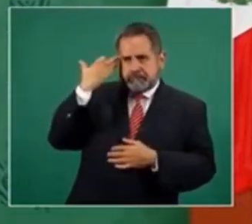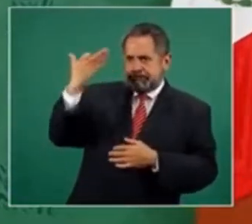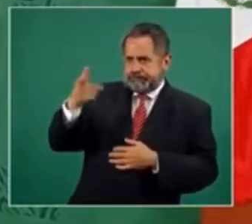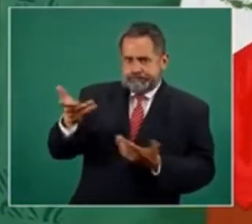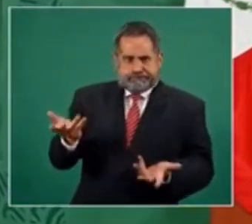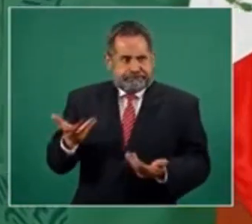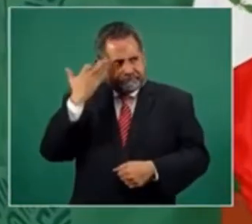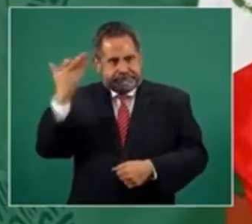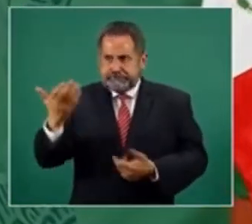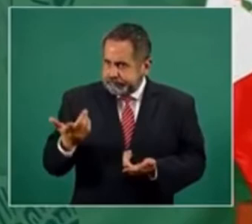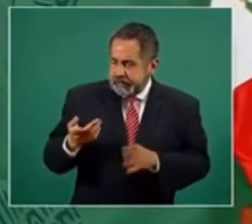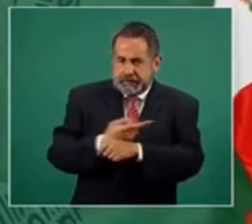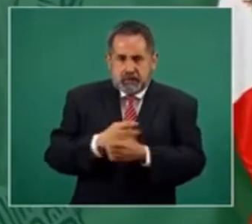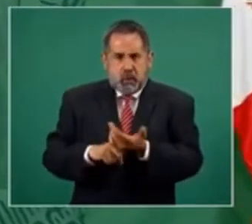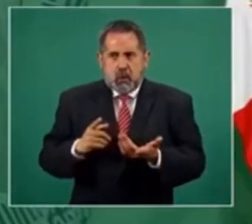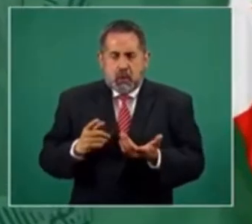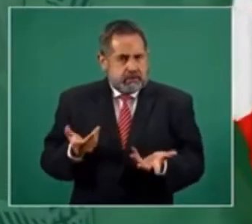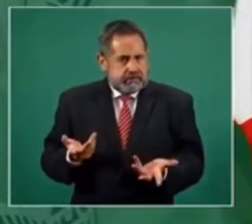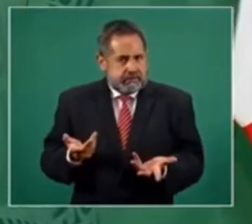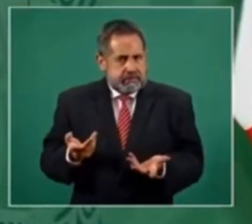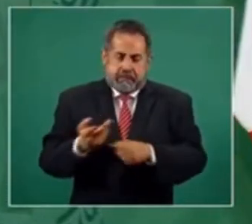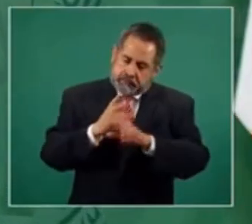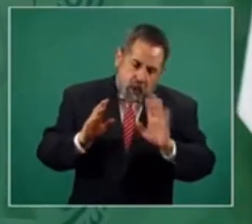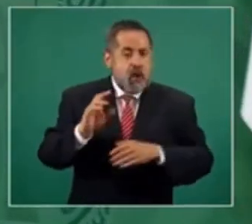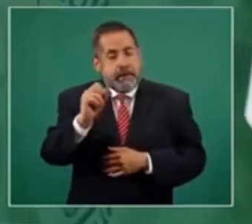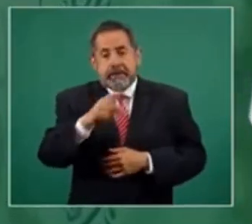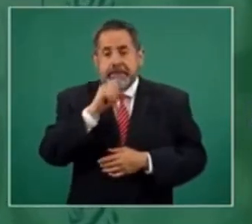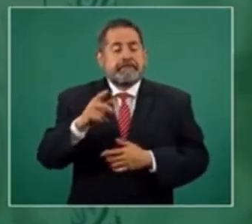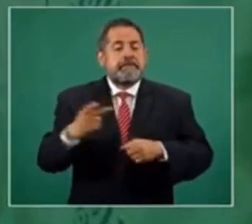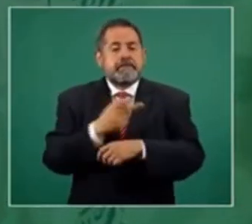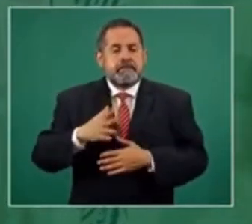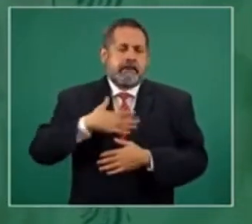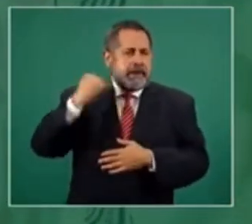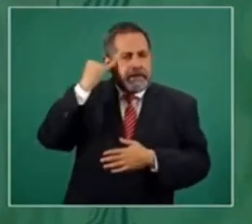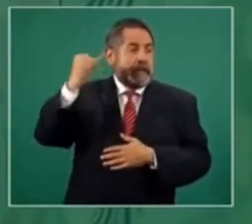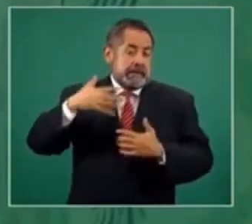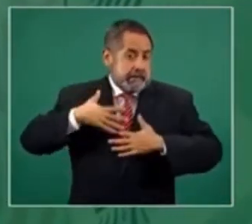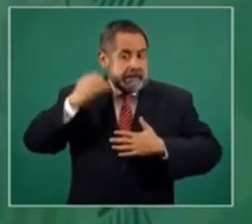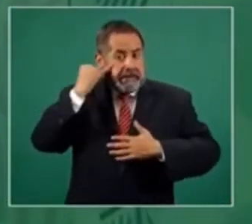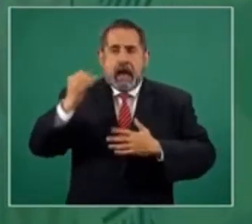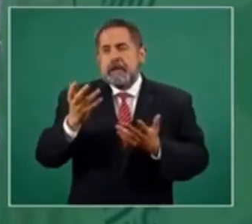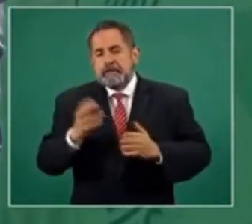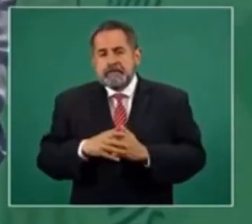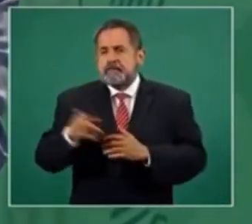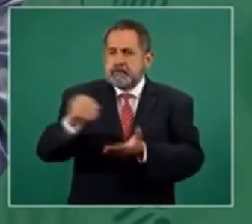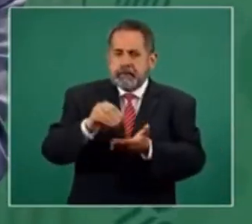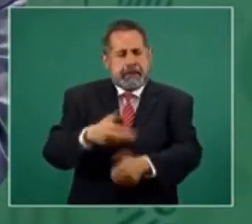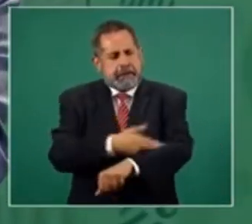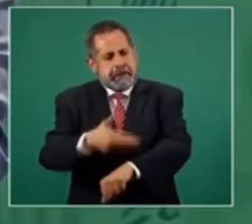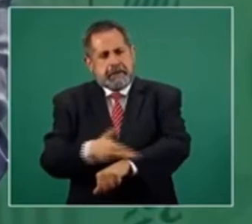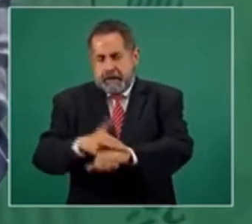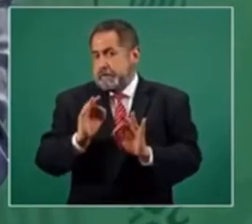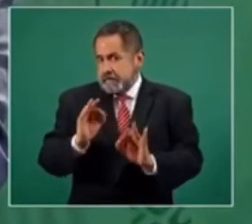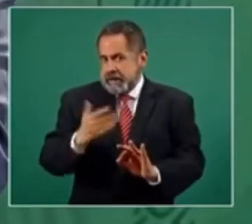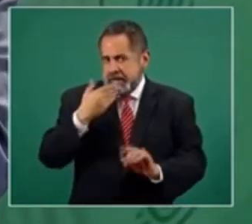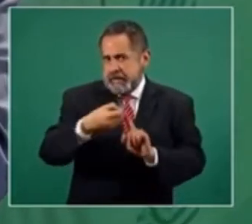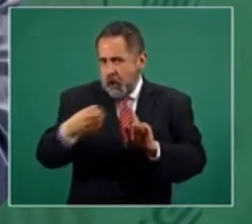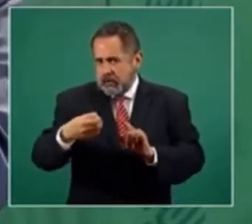ha transcurrido mucho tiempo, aunque también imagino que se están haciendo bien las cosas,